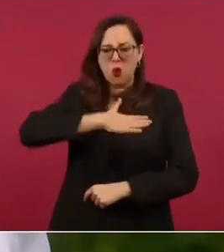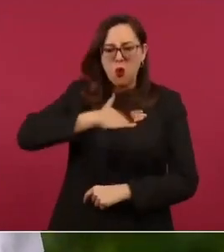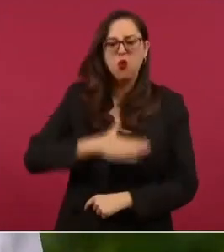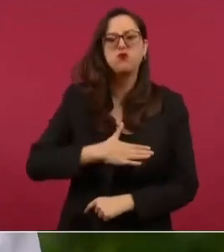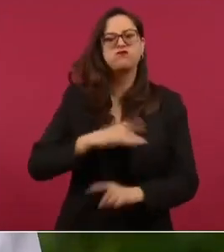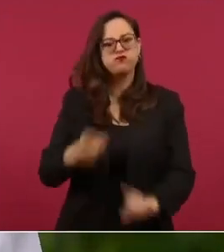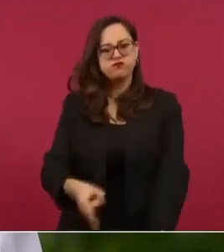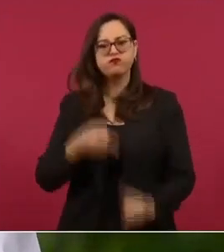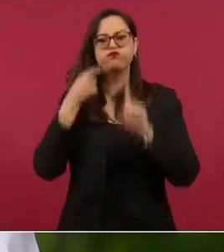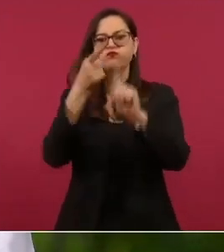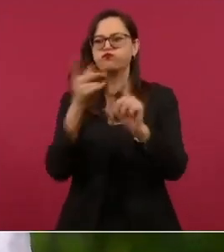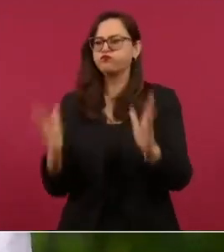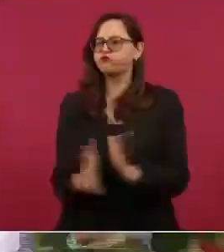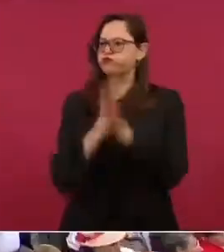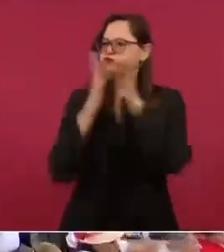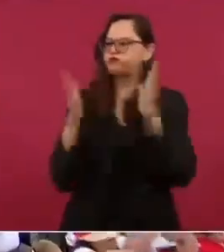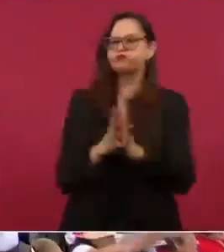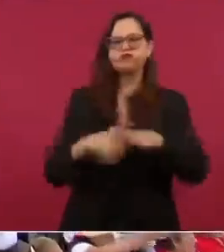democrática